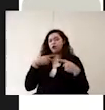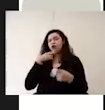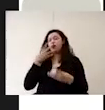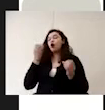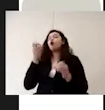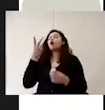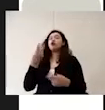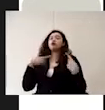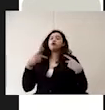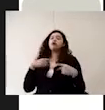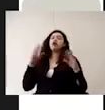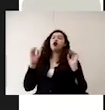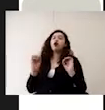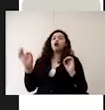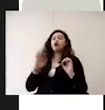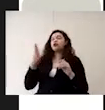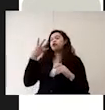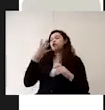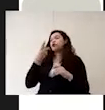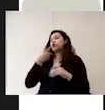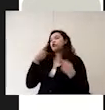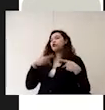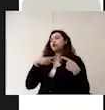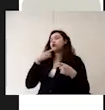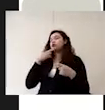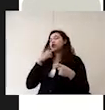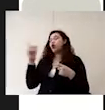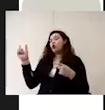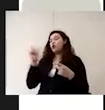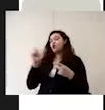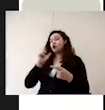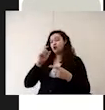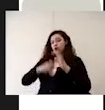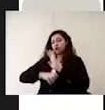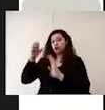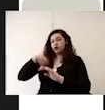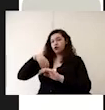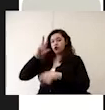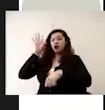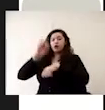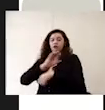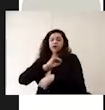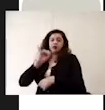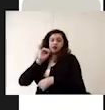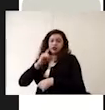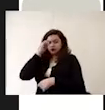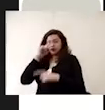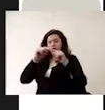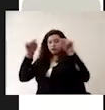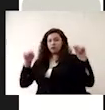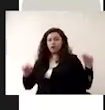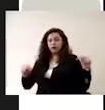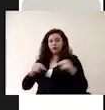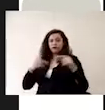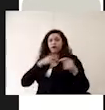dos personas o incluso cuatro personas cuando los elevadores así lo permitan por dimensión debemos